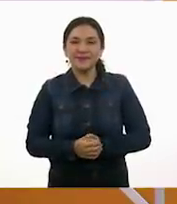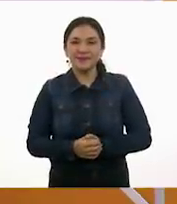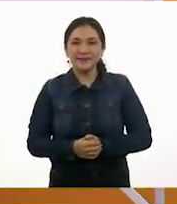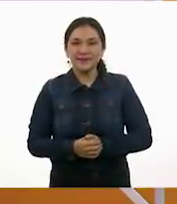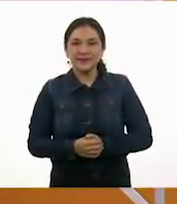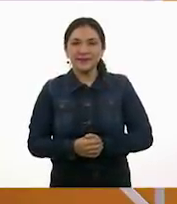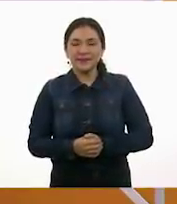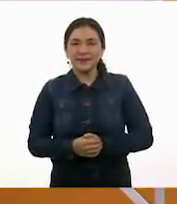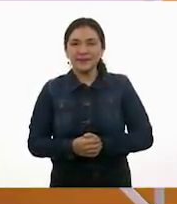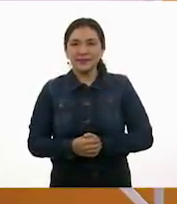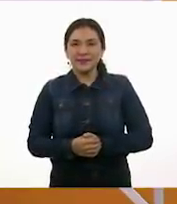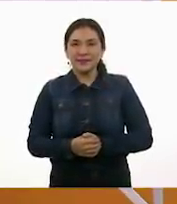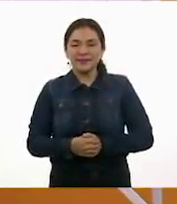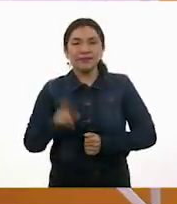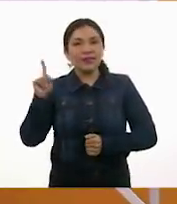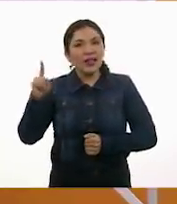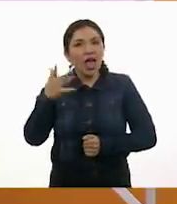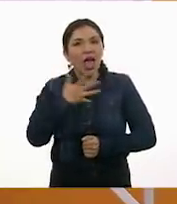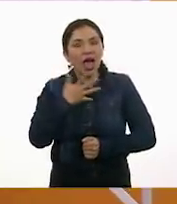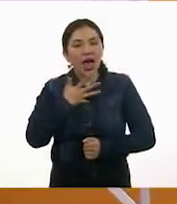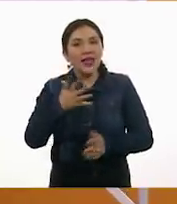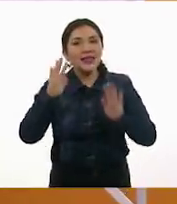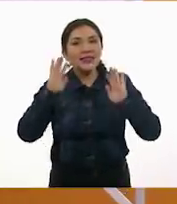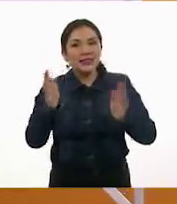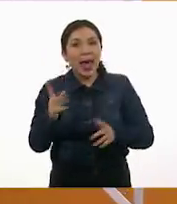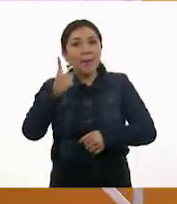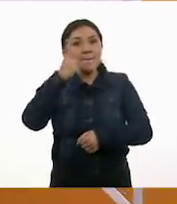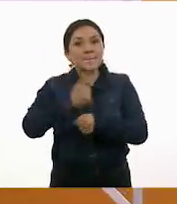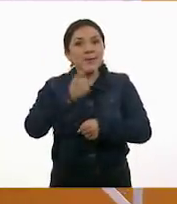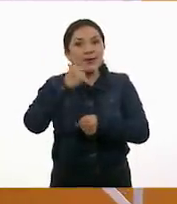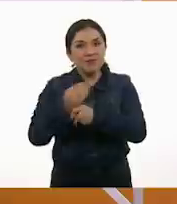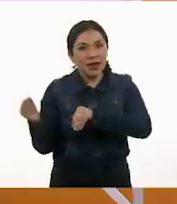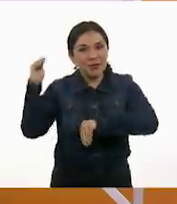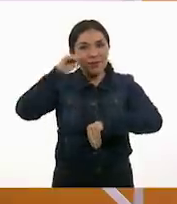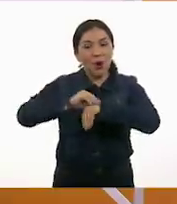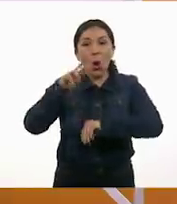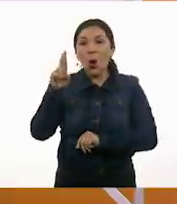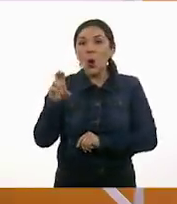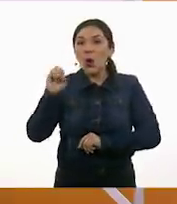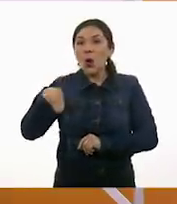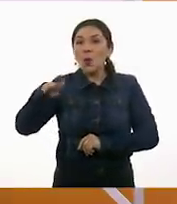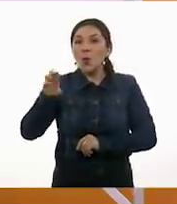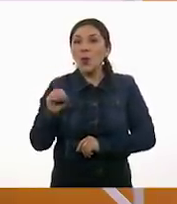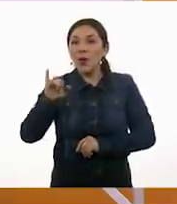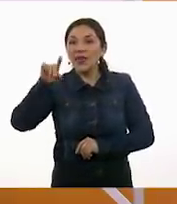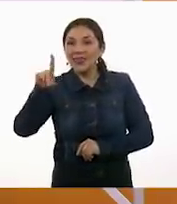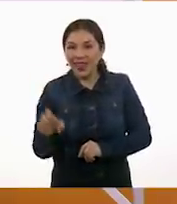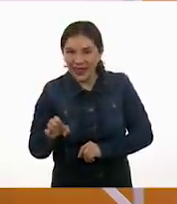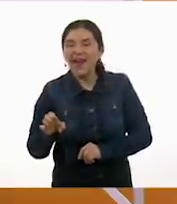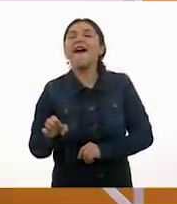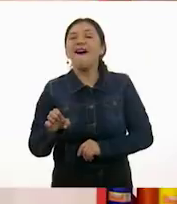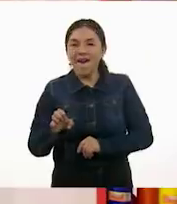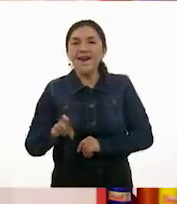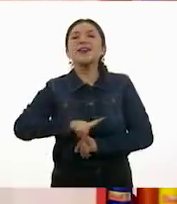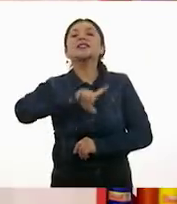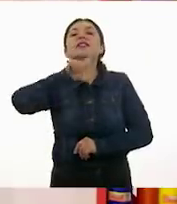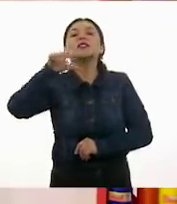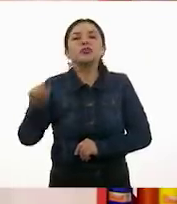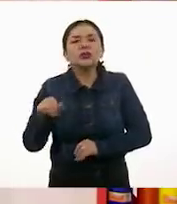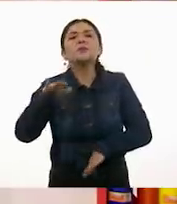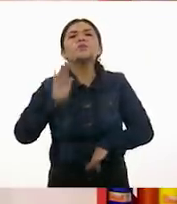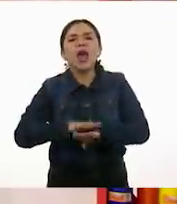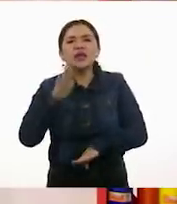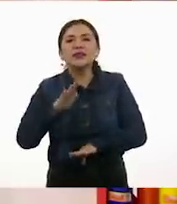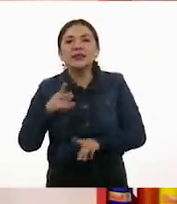Ya tenemos el romboide. El romboide. Y después siguen nuestros...